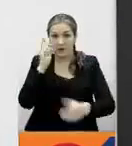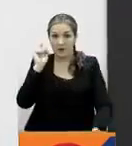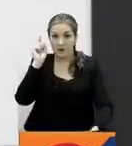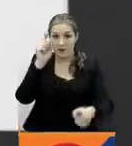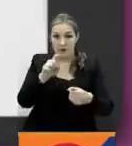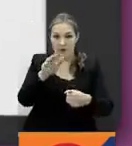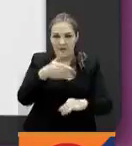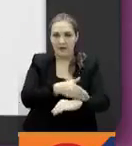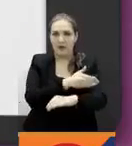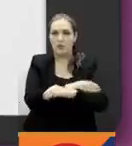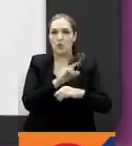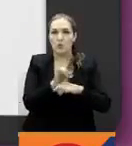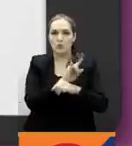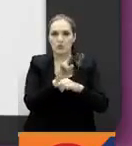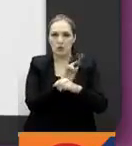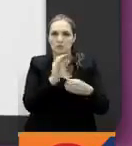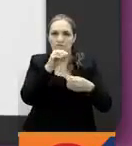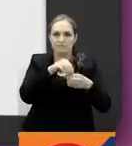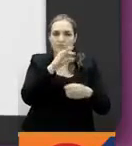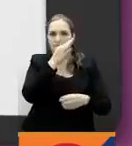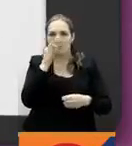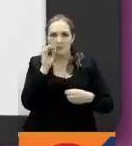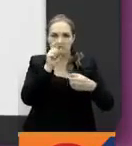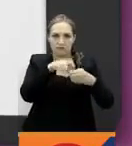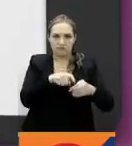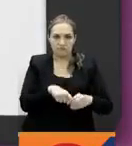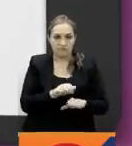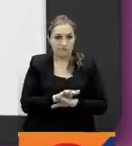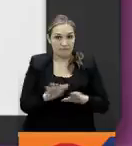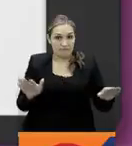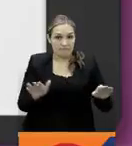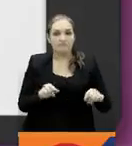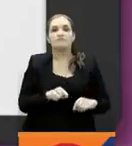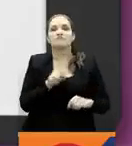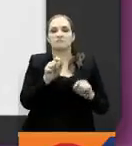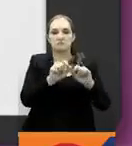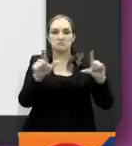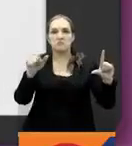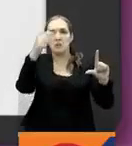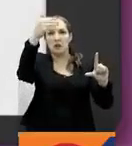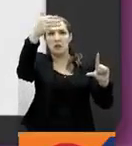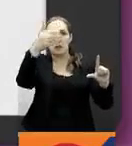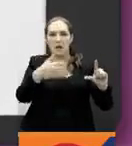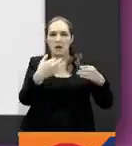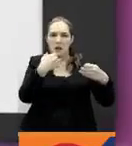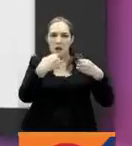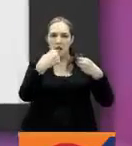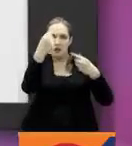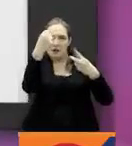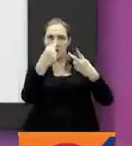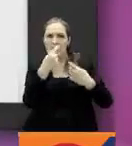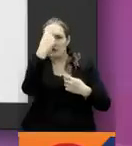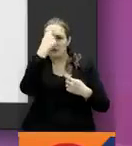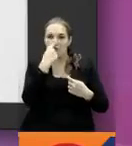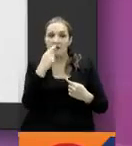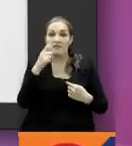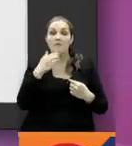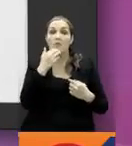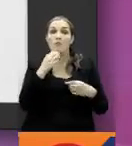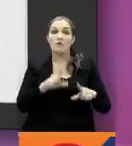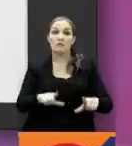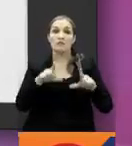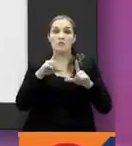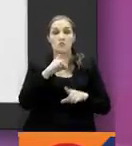debe crear un usuario y contraseña para registrar sus datos. Al ingresarla aparecerán las generalidades y requisitos como tener diploma